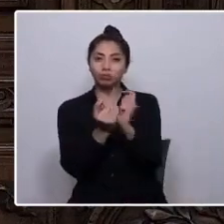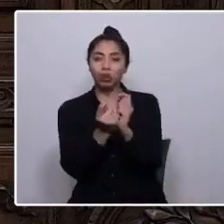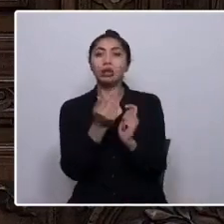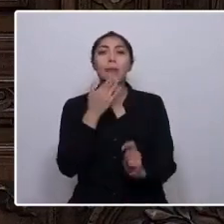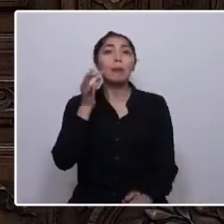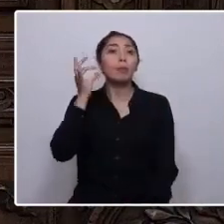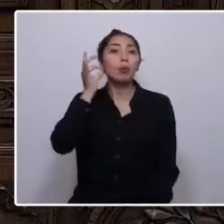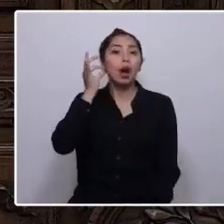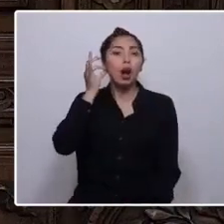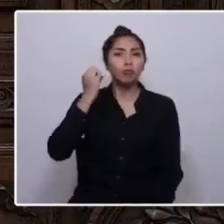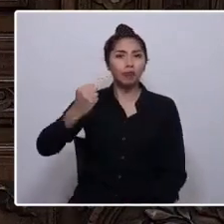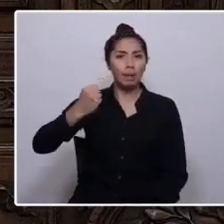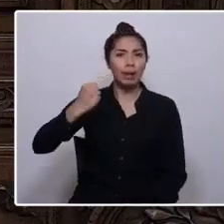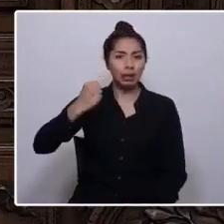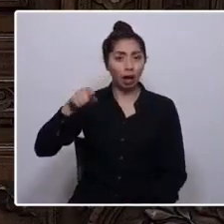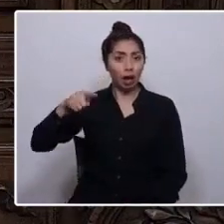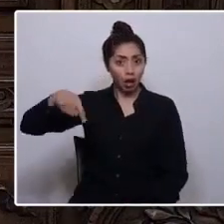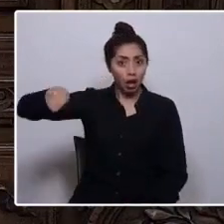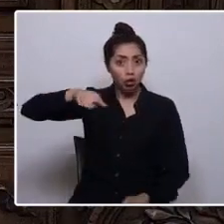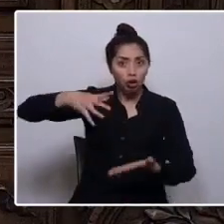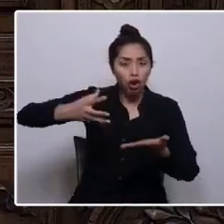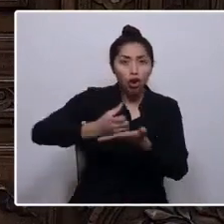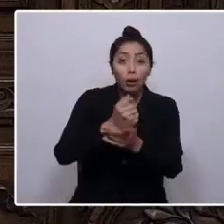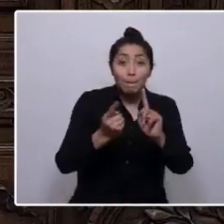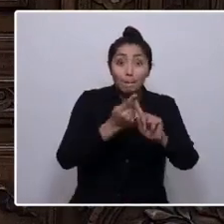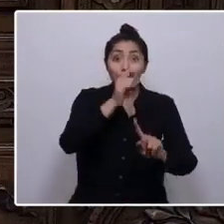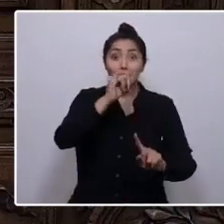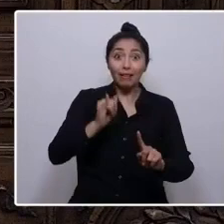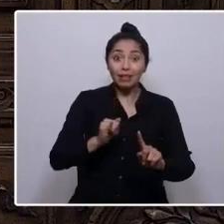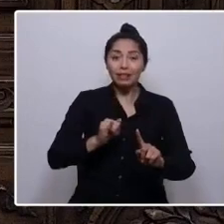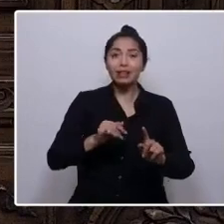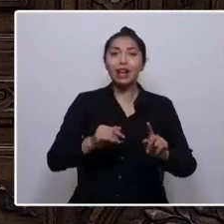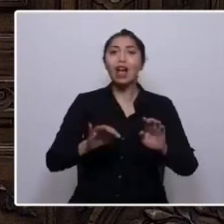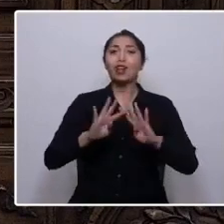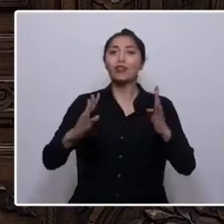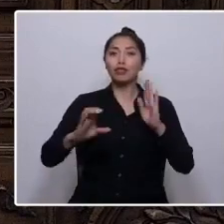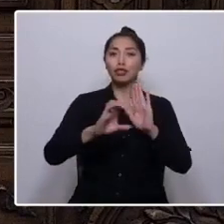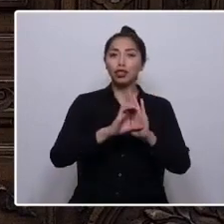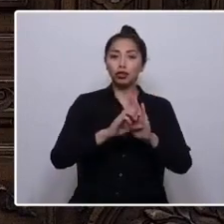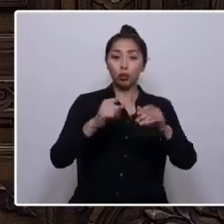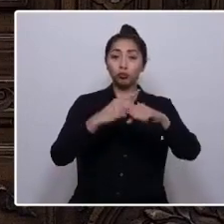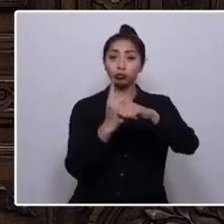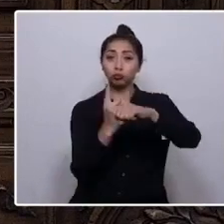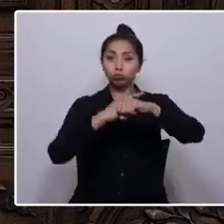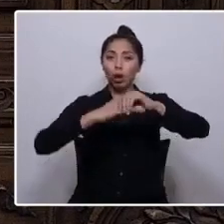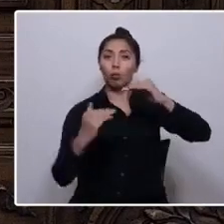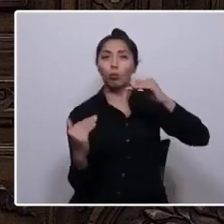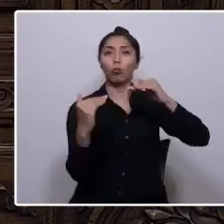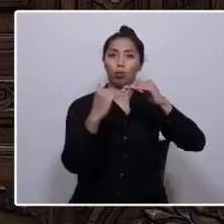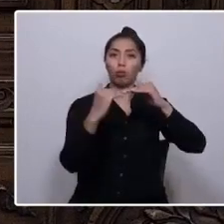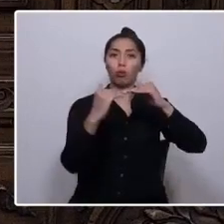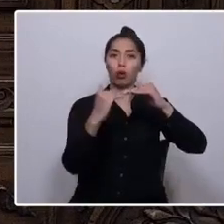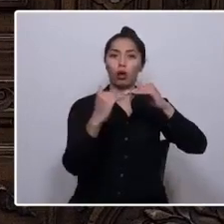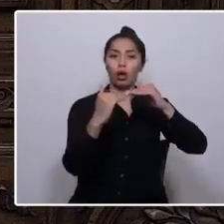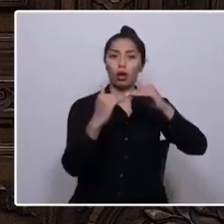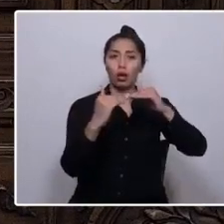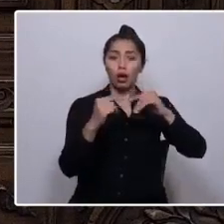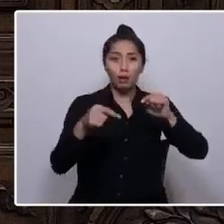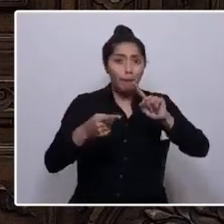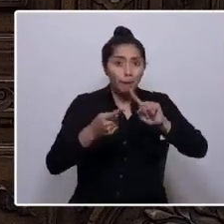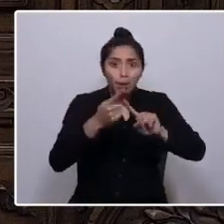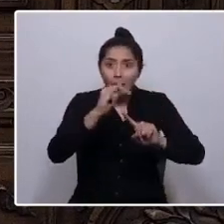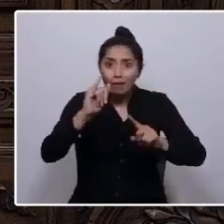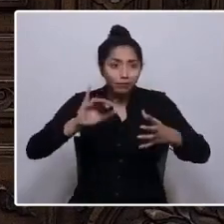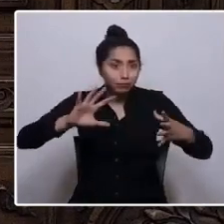que logró por primera vez una convención constitucional paritaria del mundo, marcando un precedente histórico en los